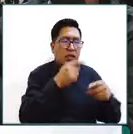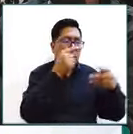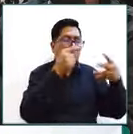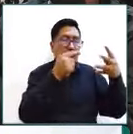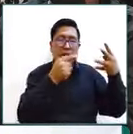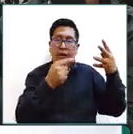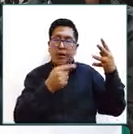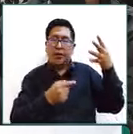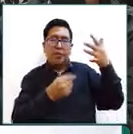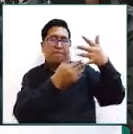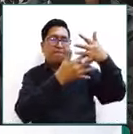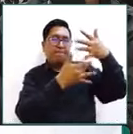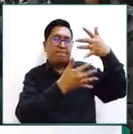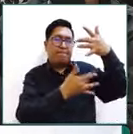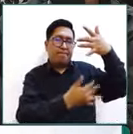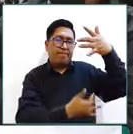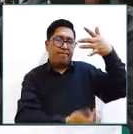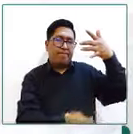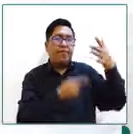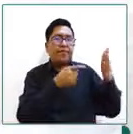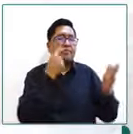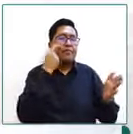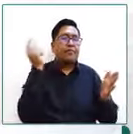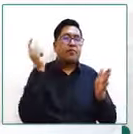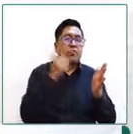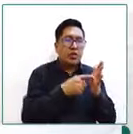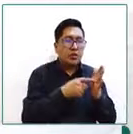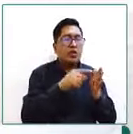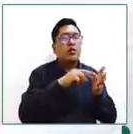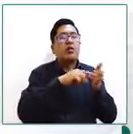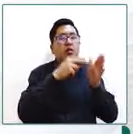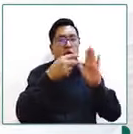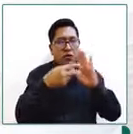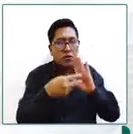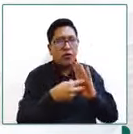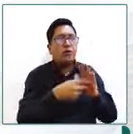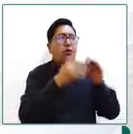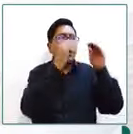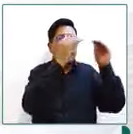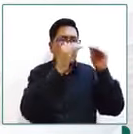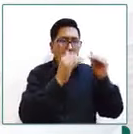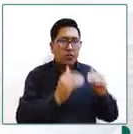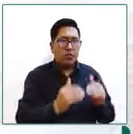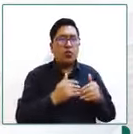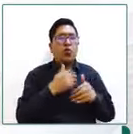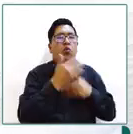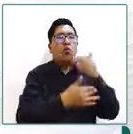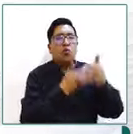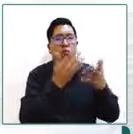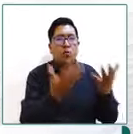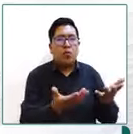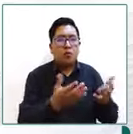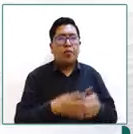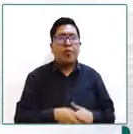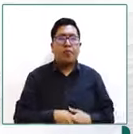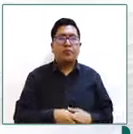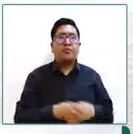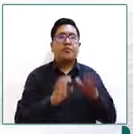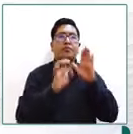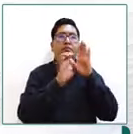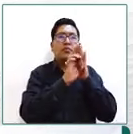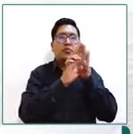son varias causas las que van incidiendo en estas van